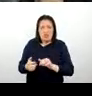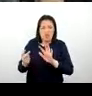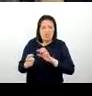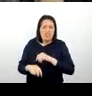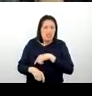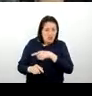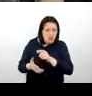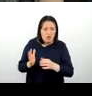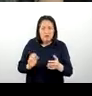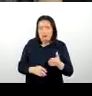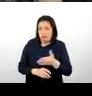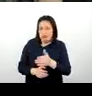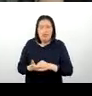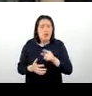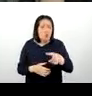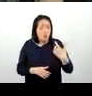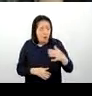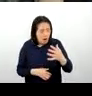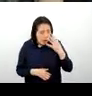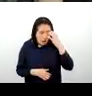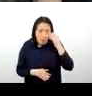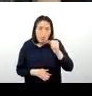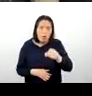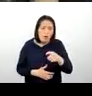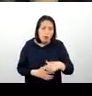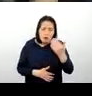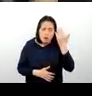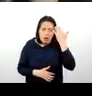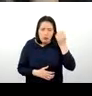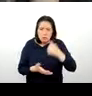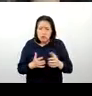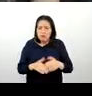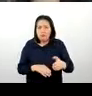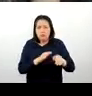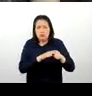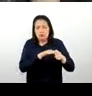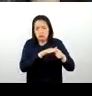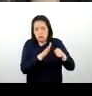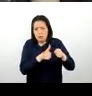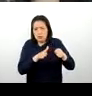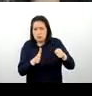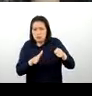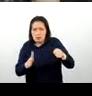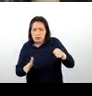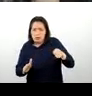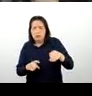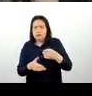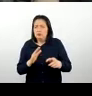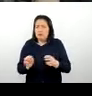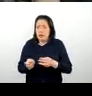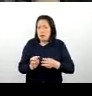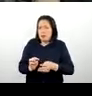este saber ancestral de los famosos andenes, que viene a ser una forma de